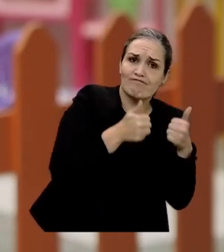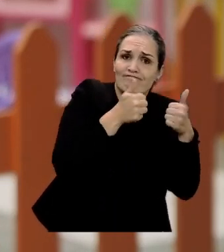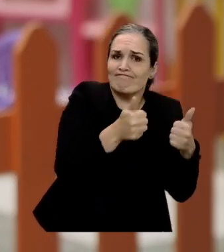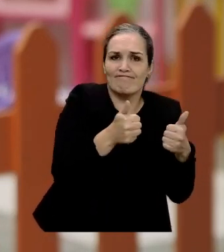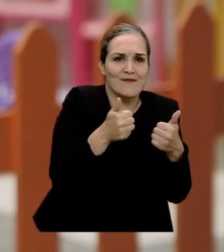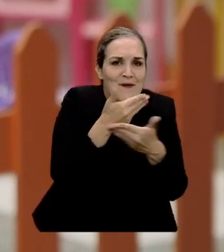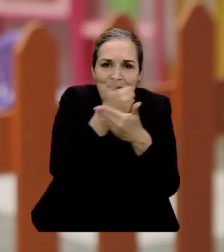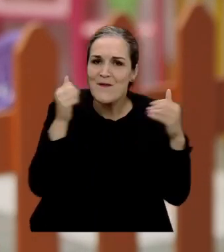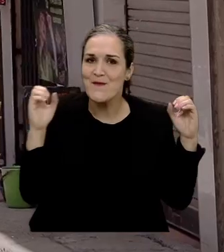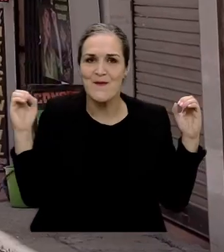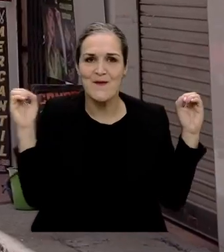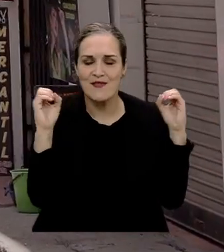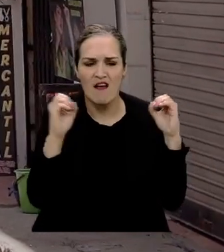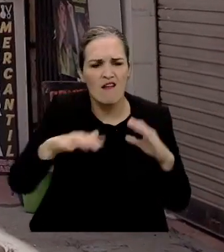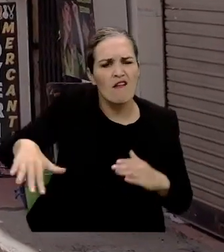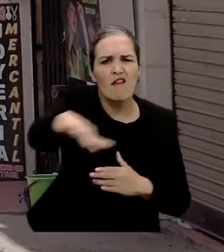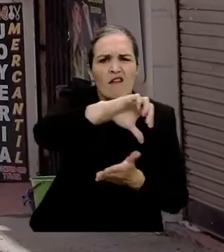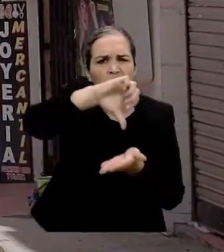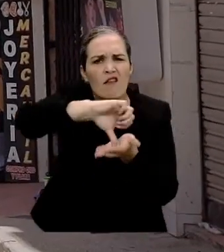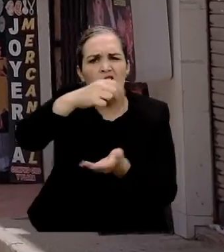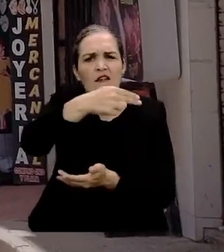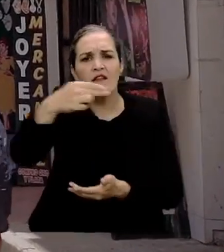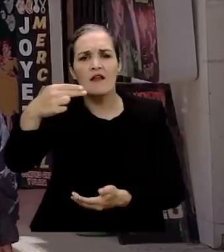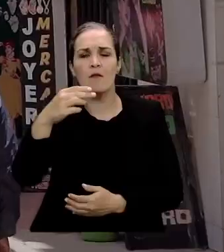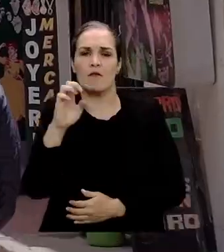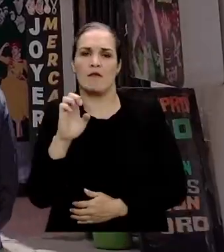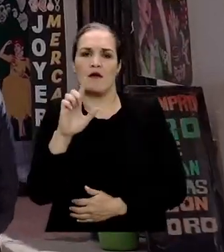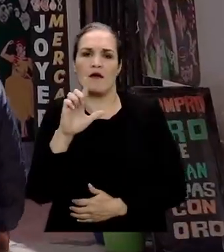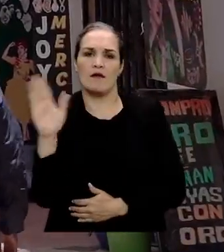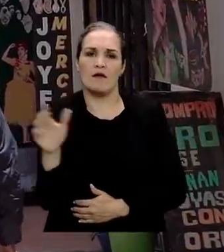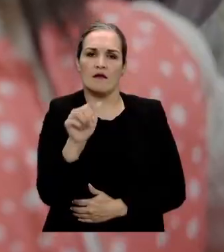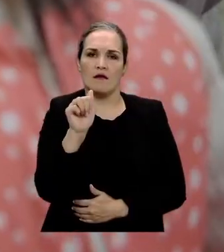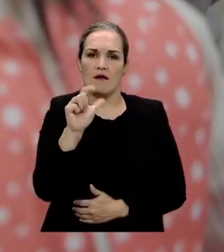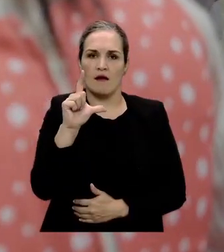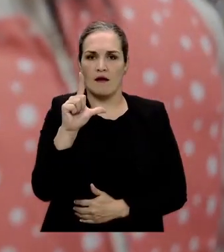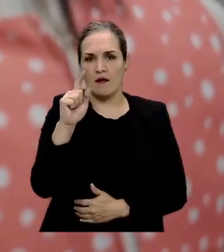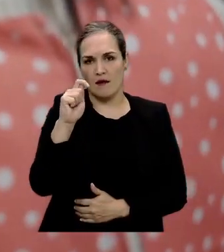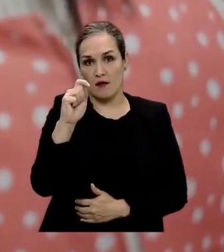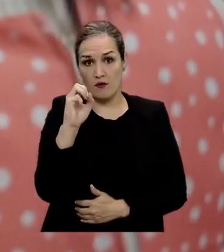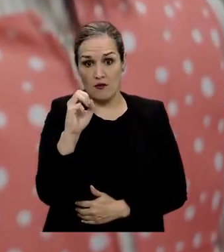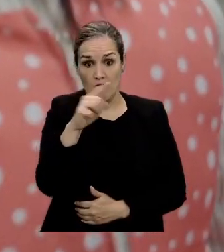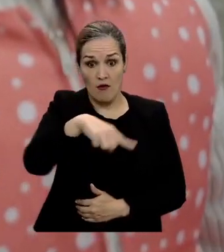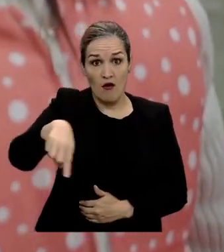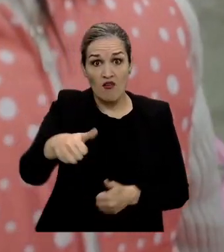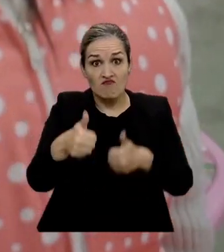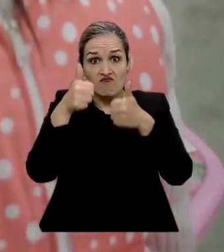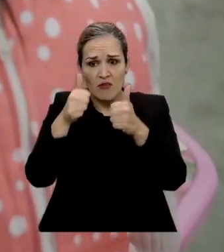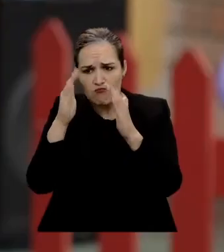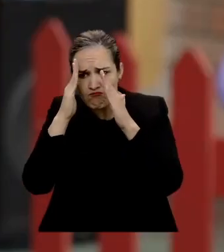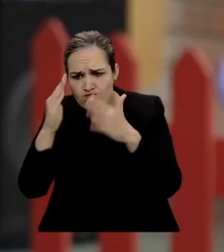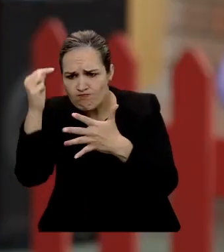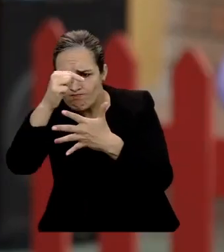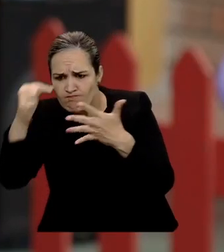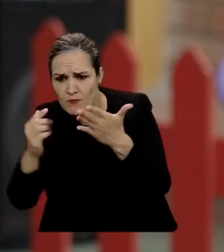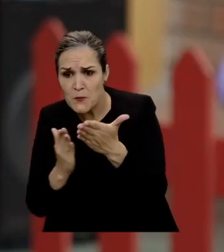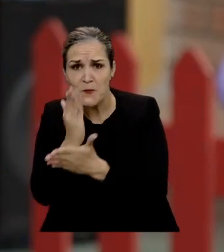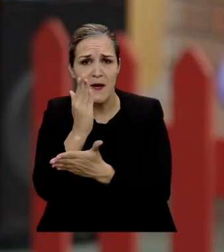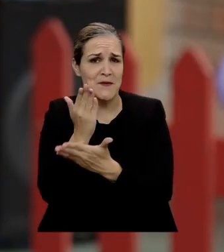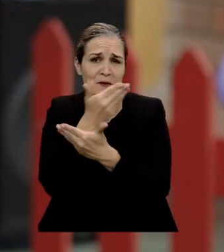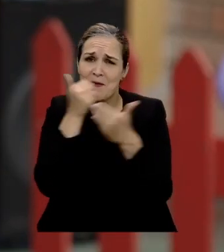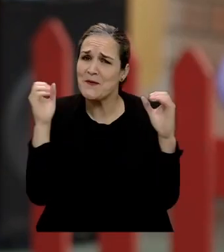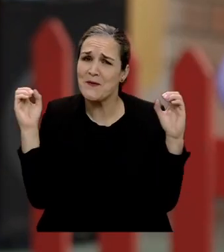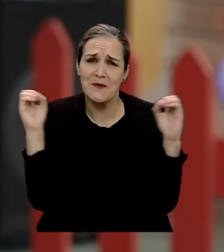adherida a un sistema de protección y que todos sus derechos han sido vulnerados. Es así que nosotros